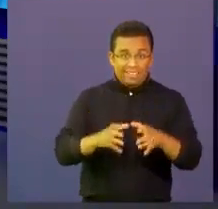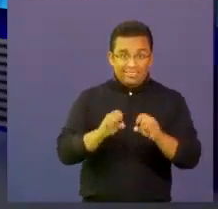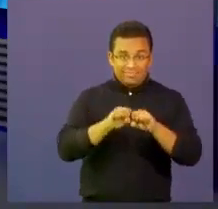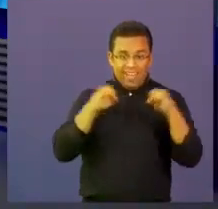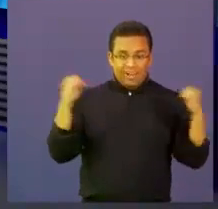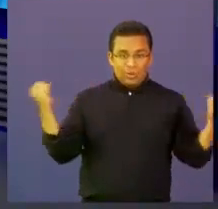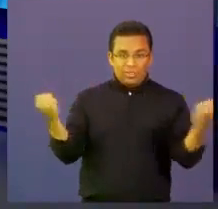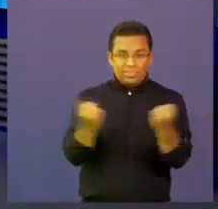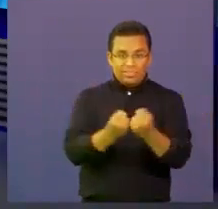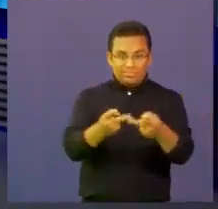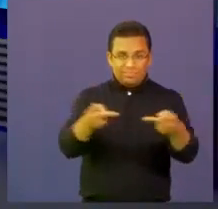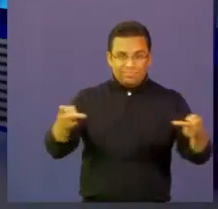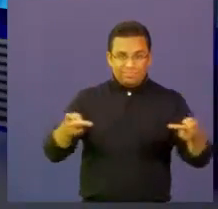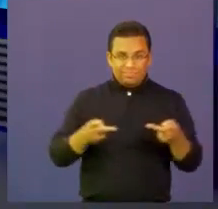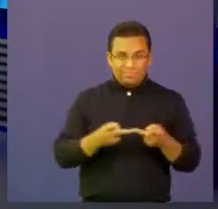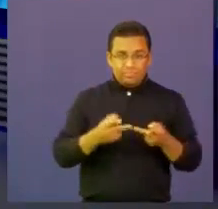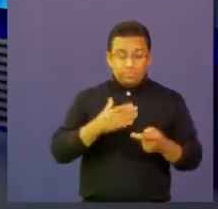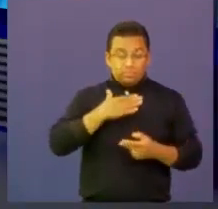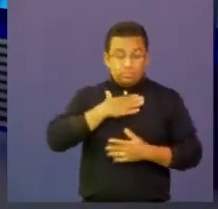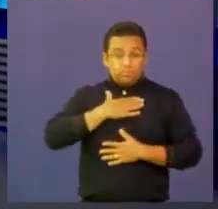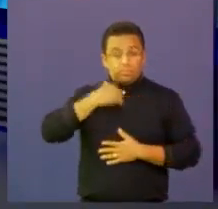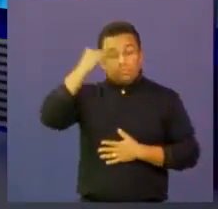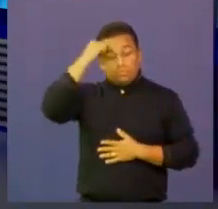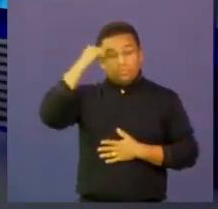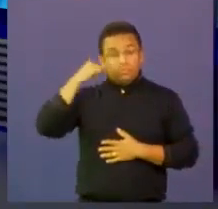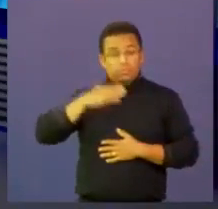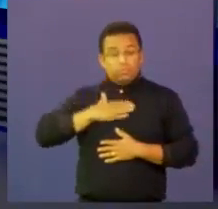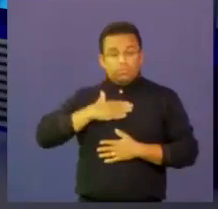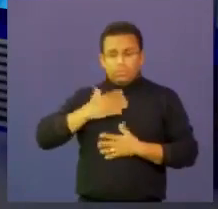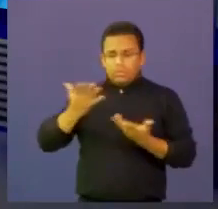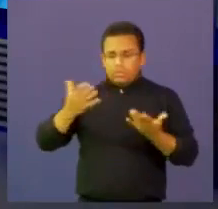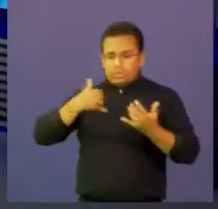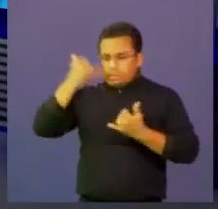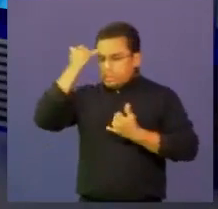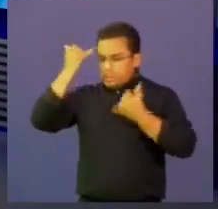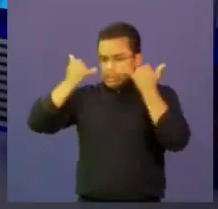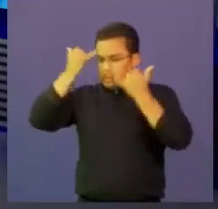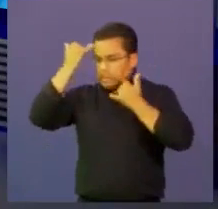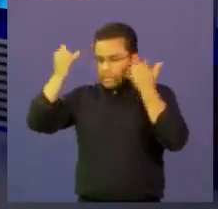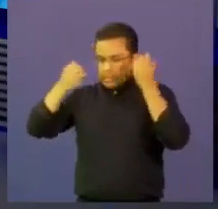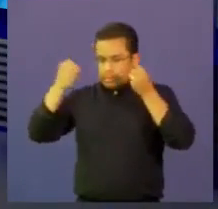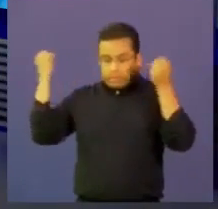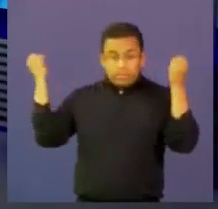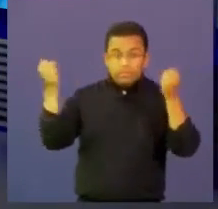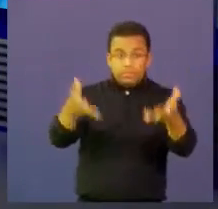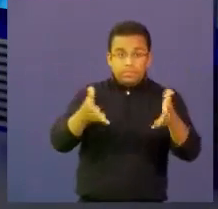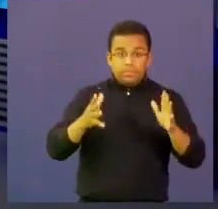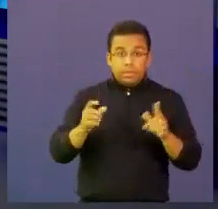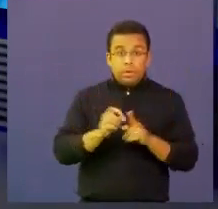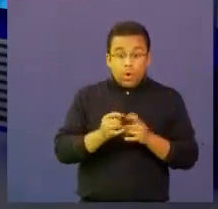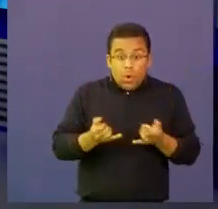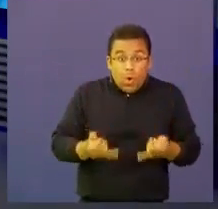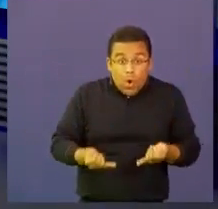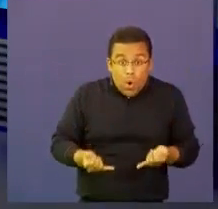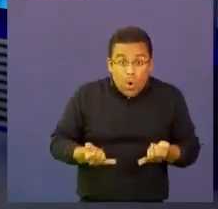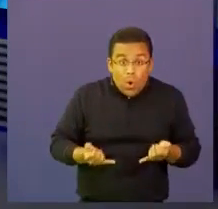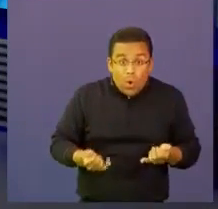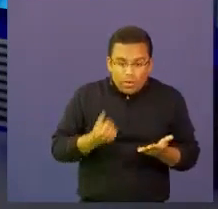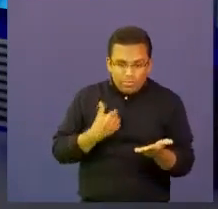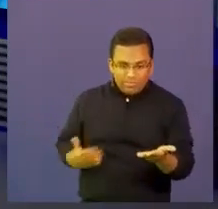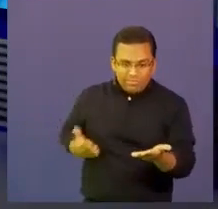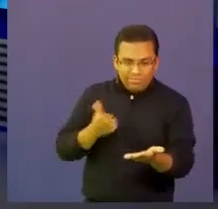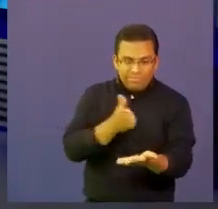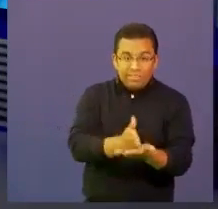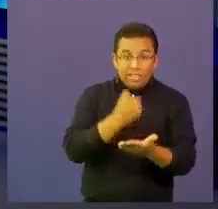maestra, pues me invento miles de cosas, pero llegar a los niños en esta cotidianidad es muy difícil,